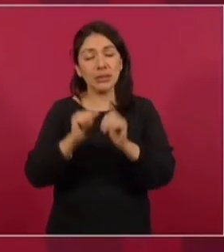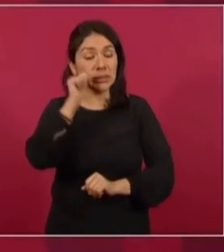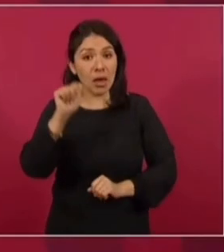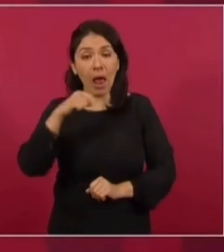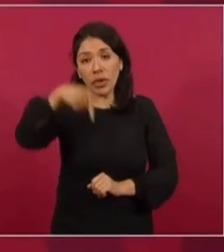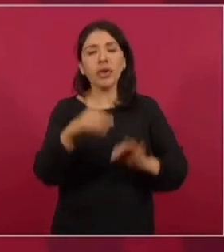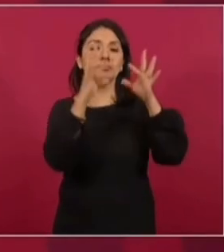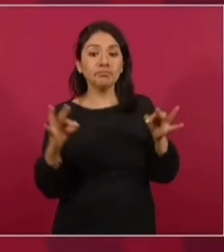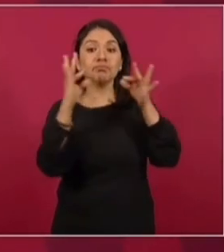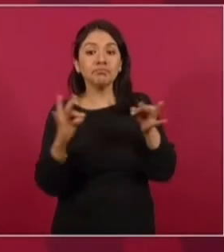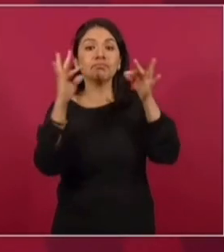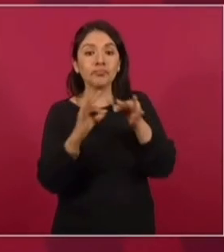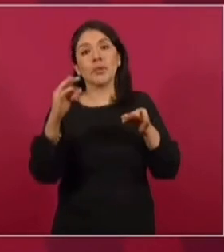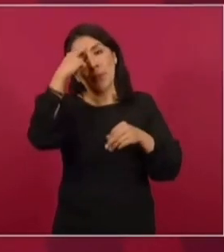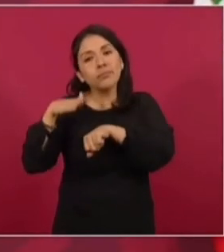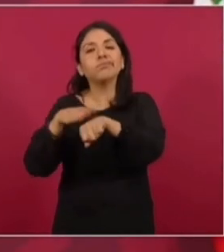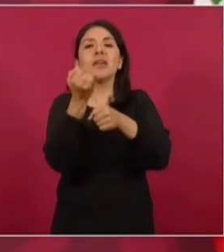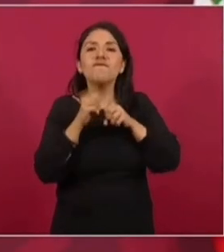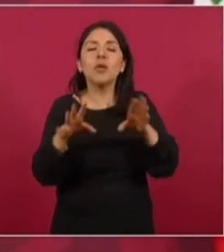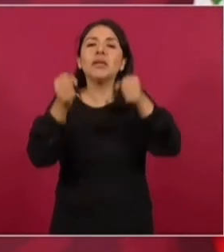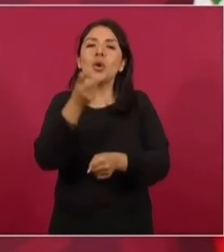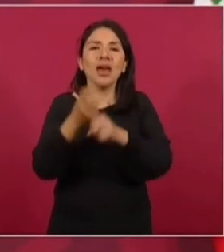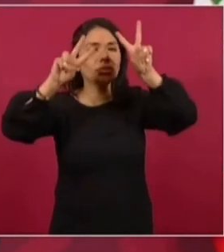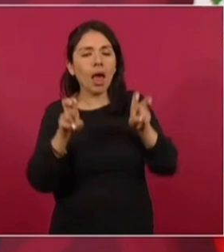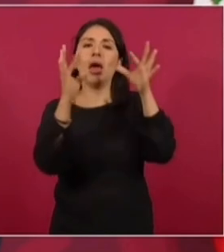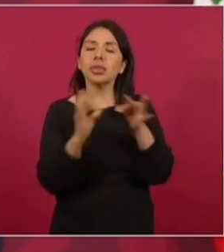está haciendo un informe sobre seguridad